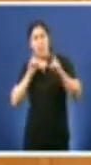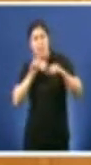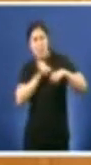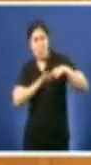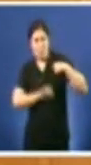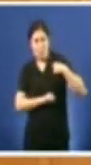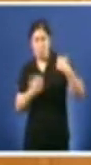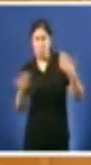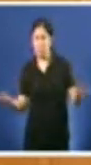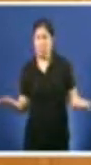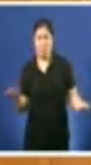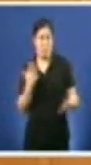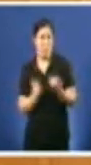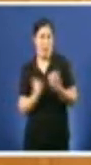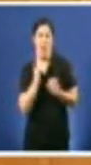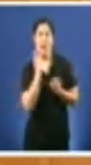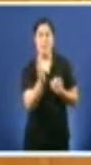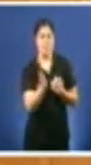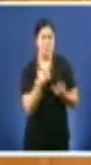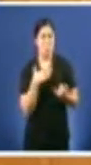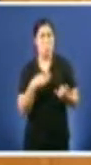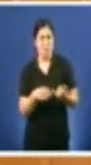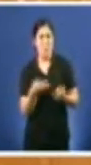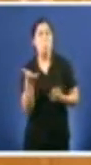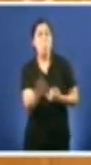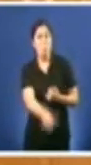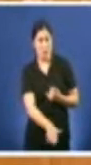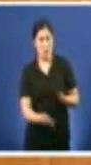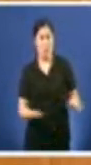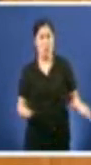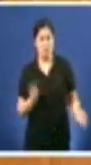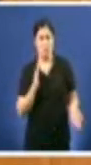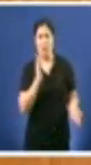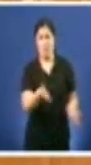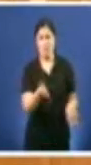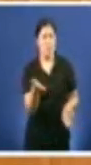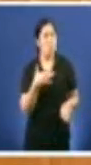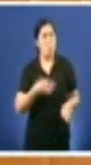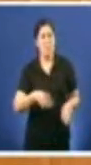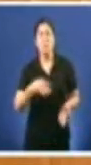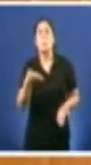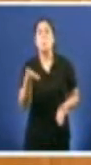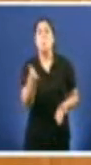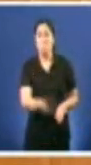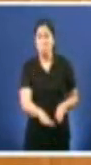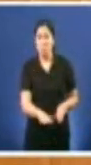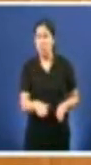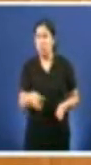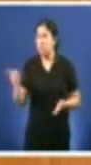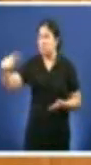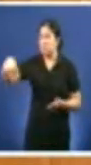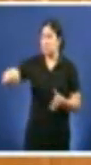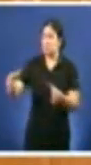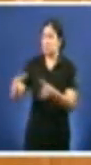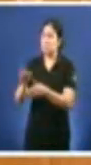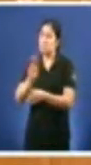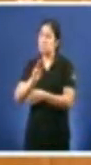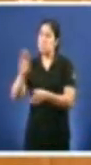matan condenan a morte e vostedes condenan a morte sin ningún tipo de cargo de conciencia pulsan